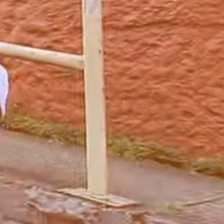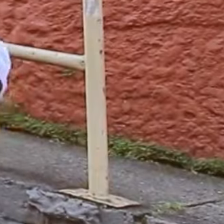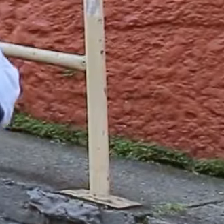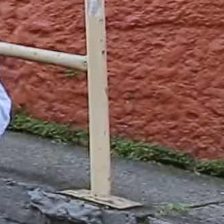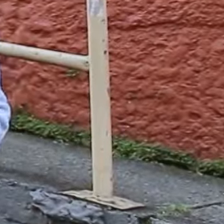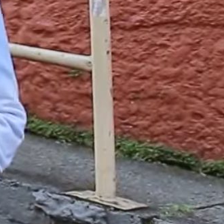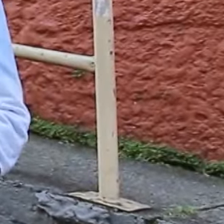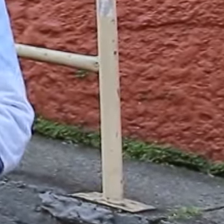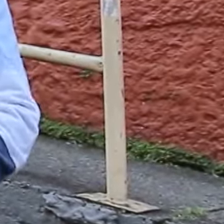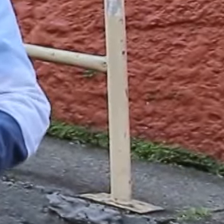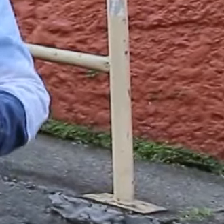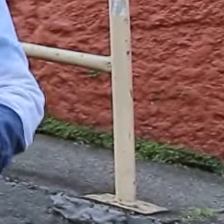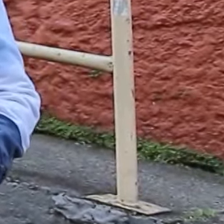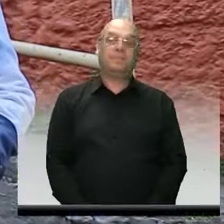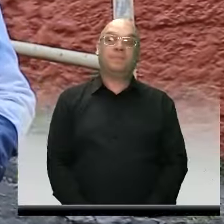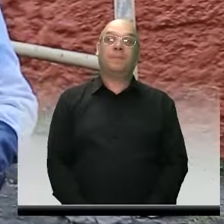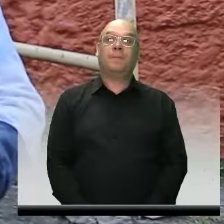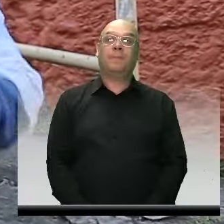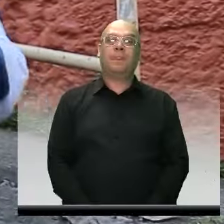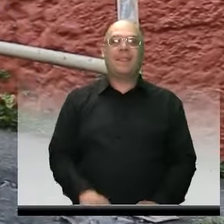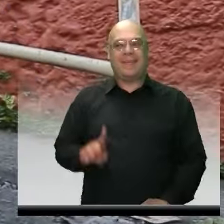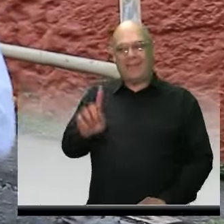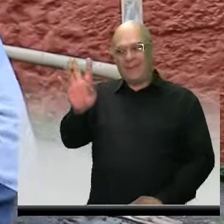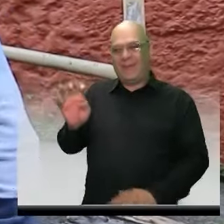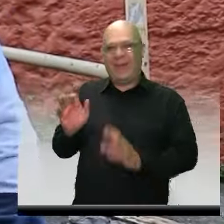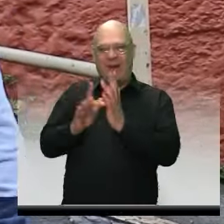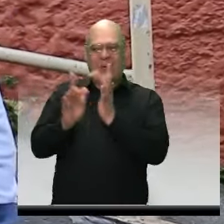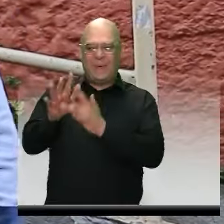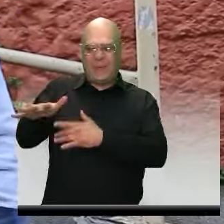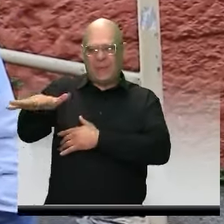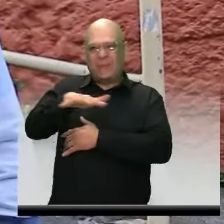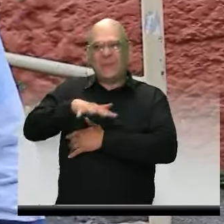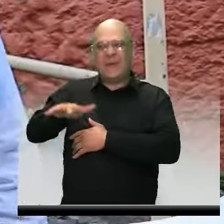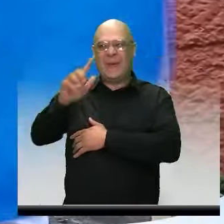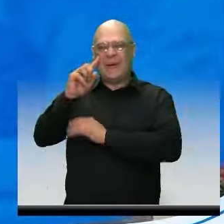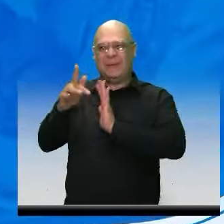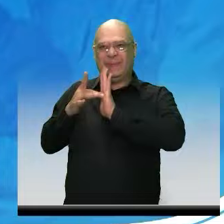Willy, aquí es el 19 de abril para que hagamos la siguiente nota.